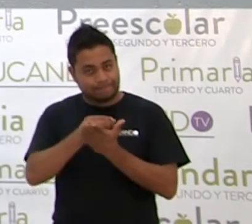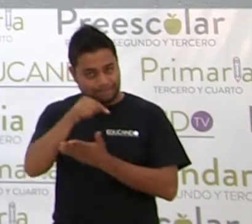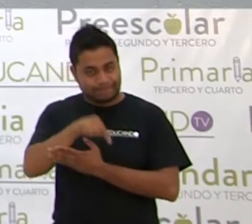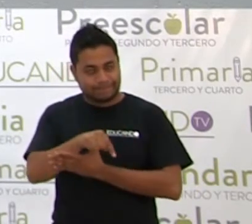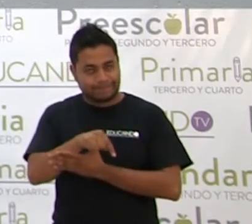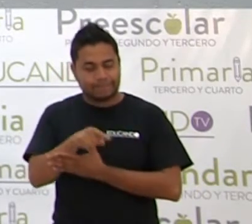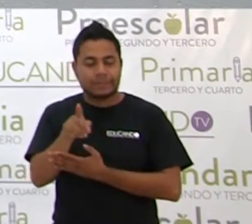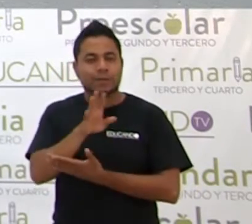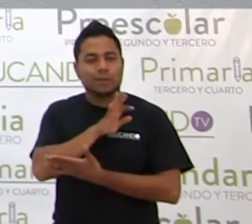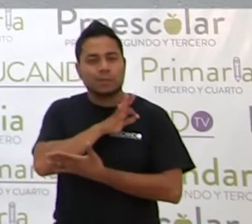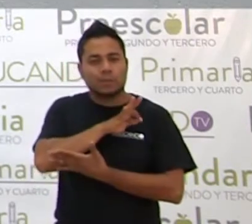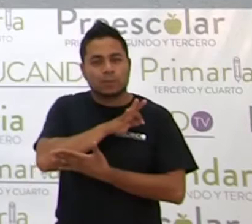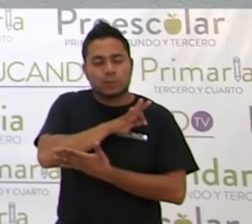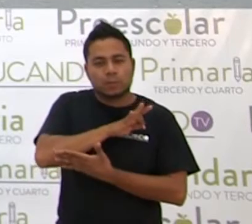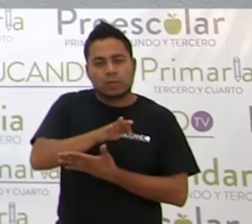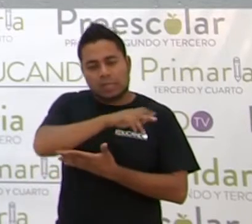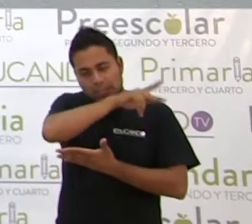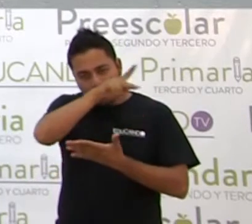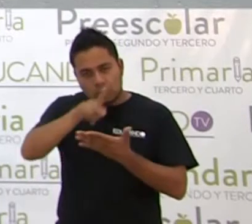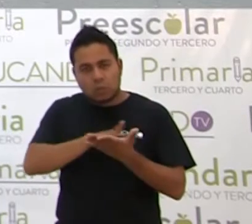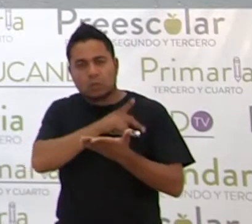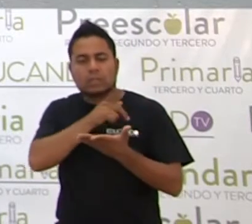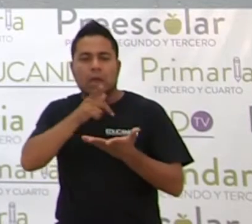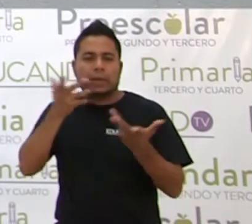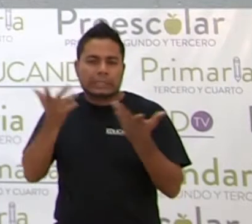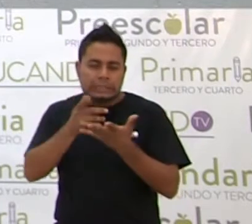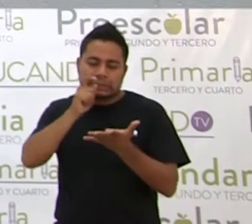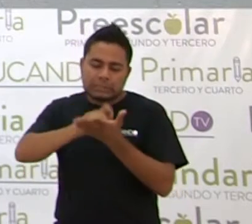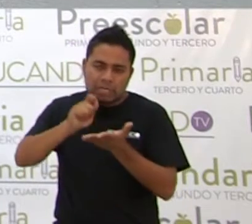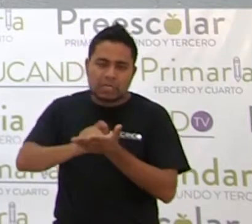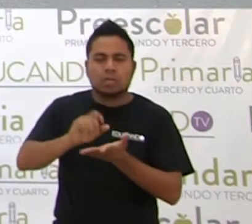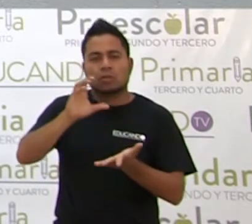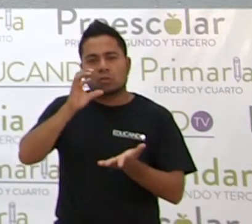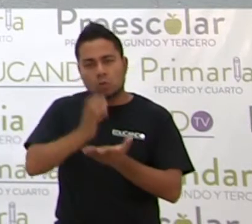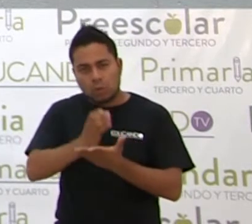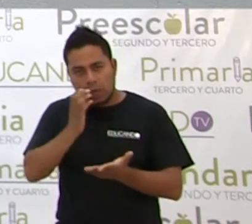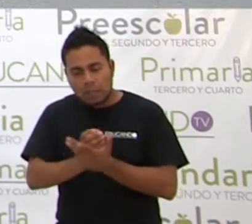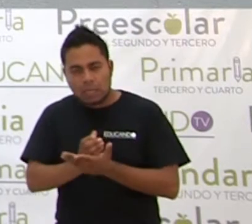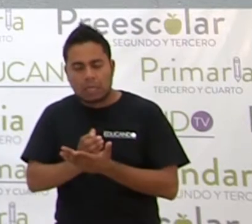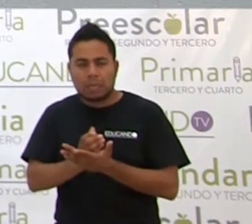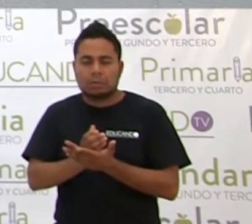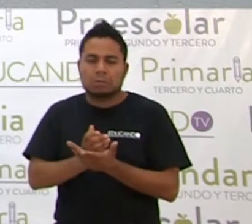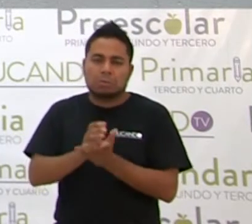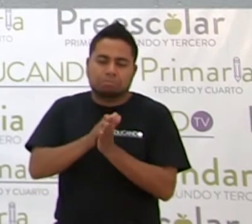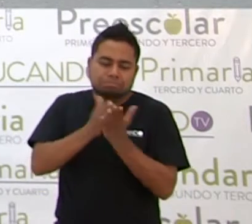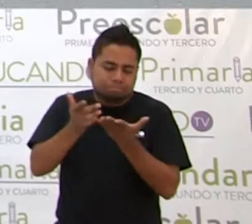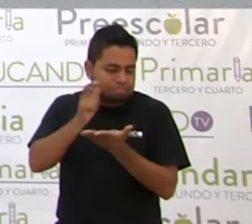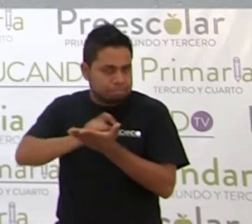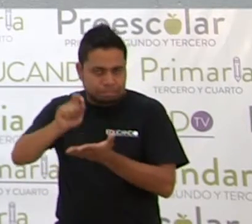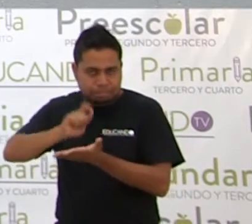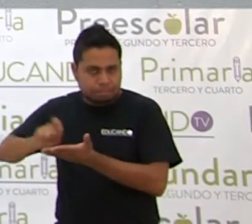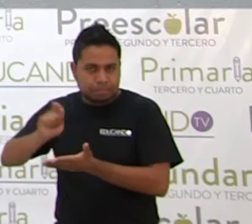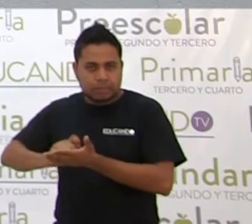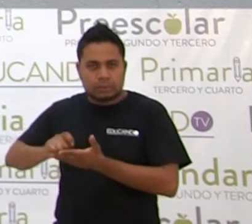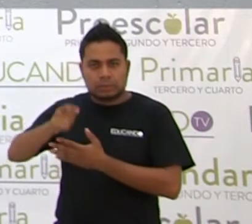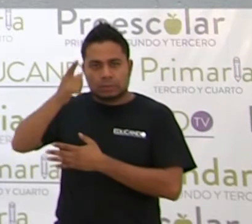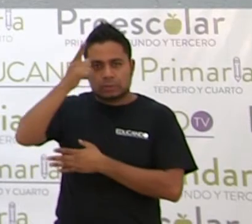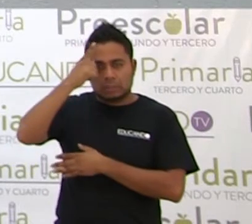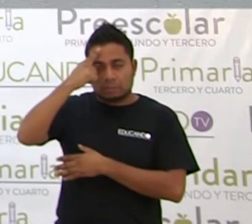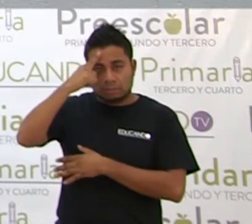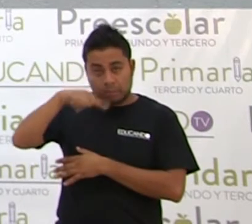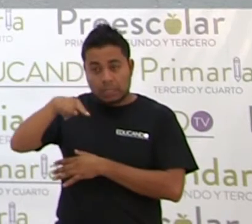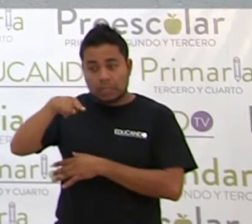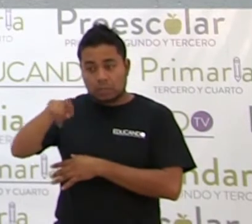ustedes lo pueden volver a repetir en su libreta, en su cuaderno, ¿sí? Para que no se les